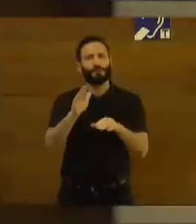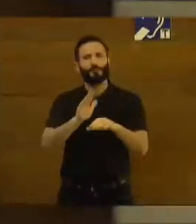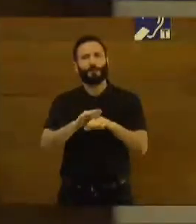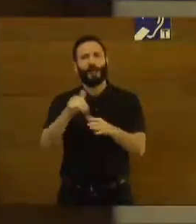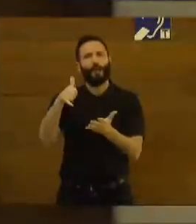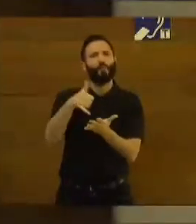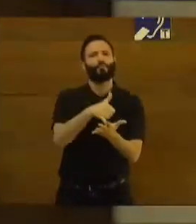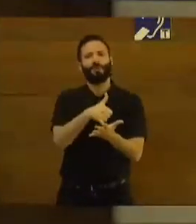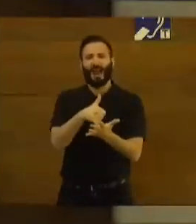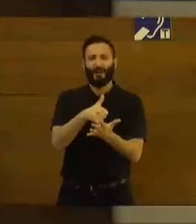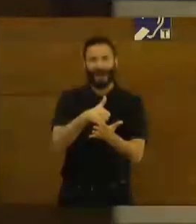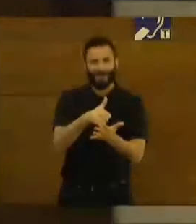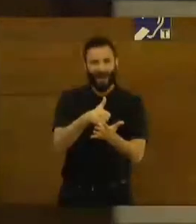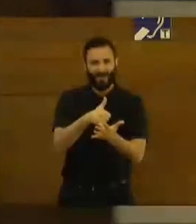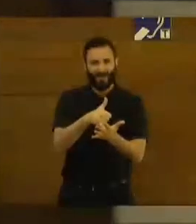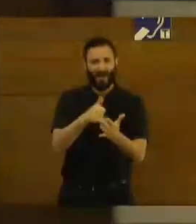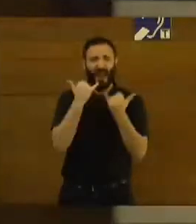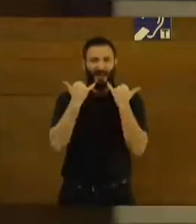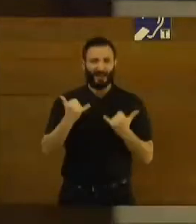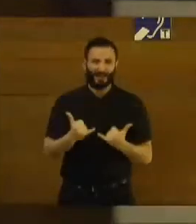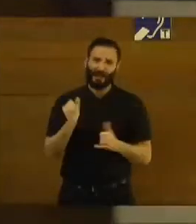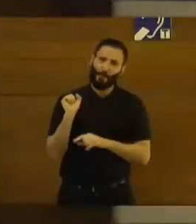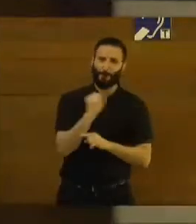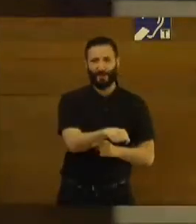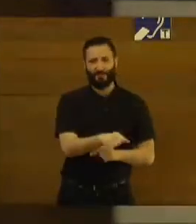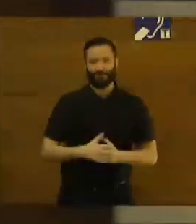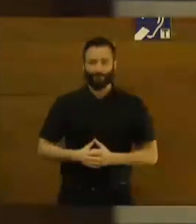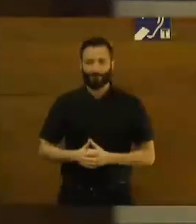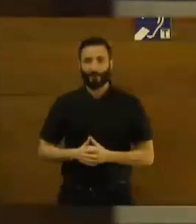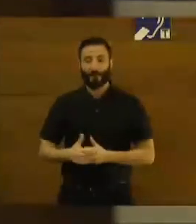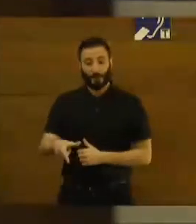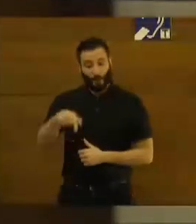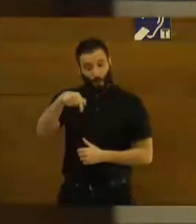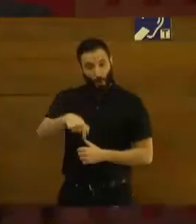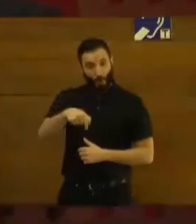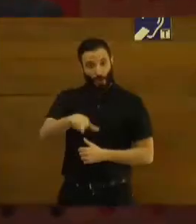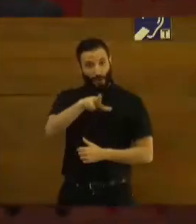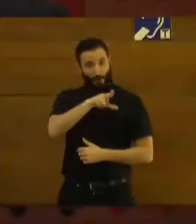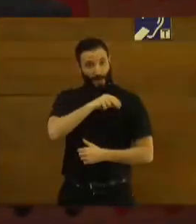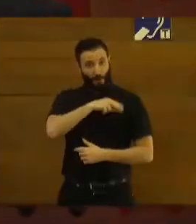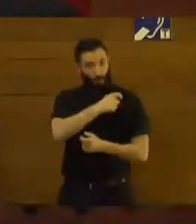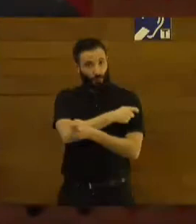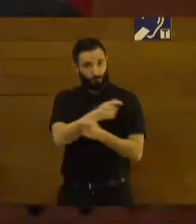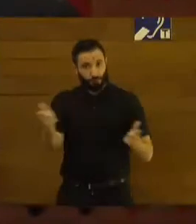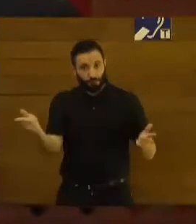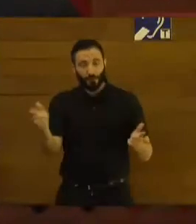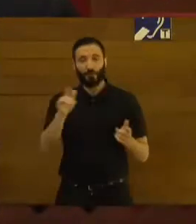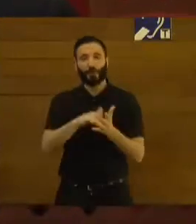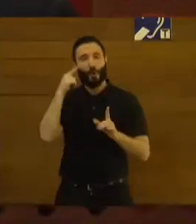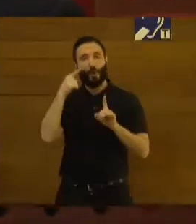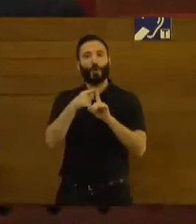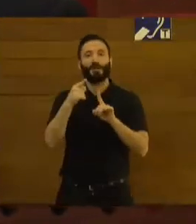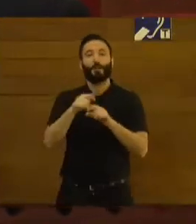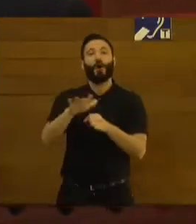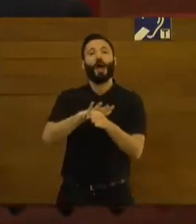vulnerabilidad energética. Los premios que entregamos hoy a la mejor iniciativa social en el